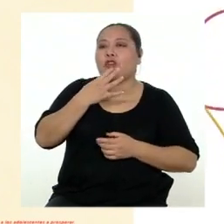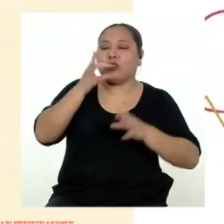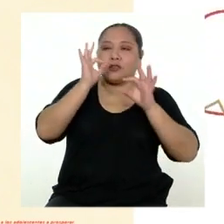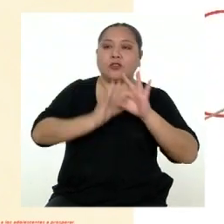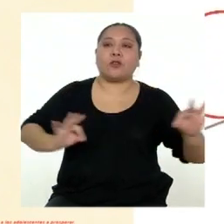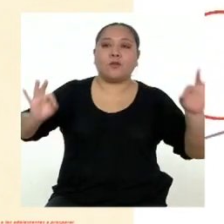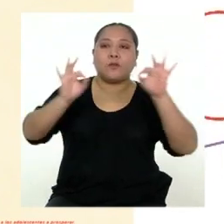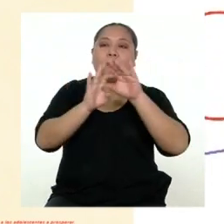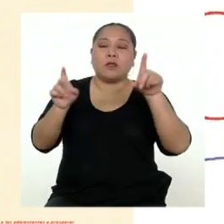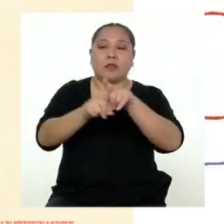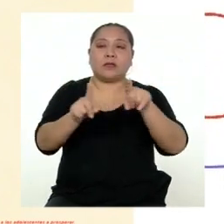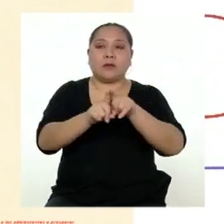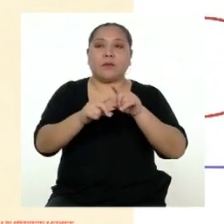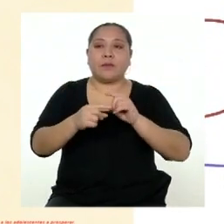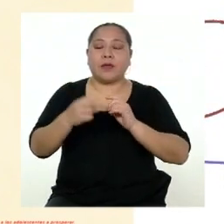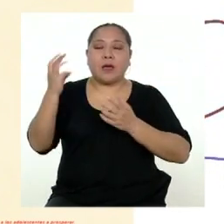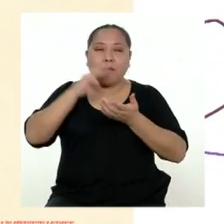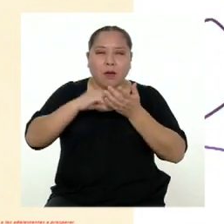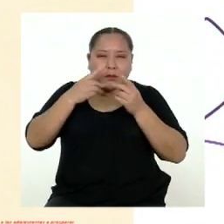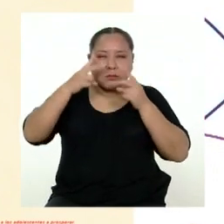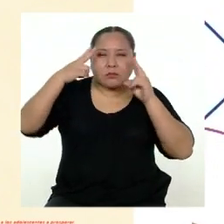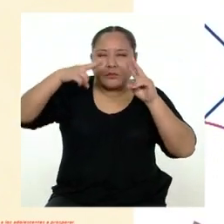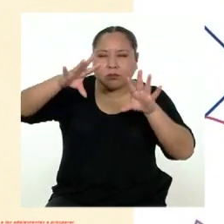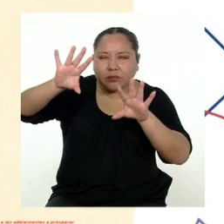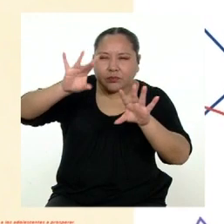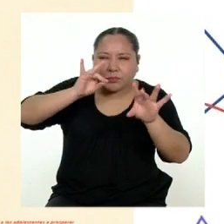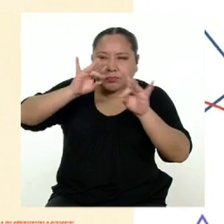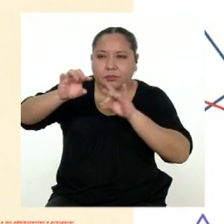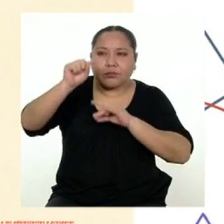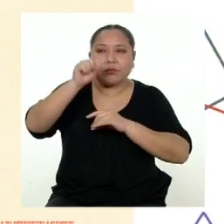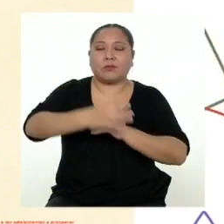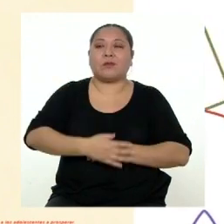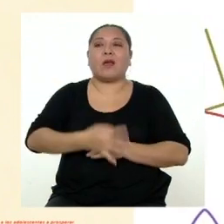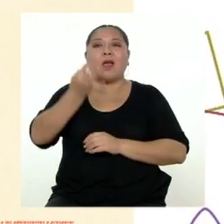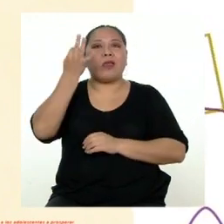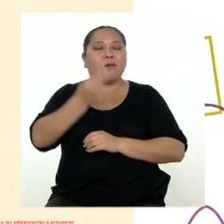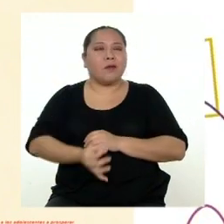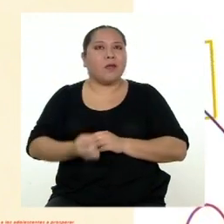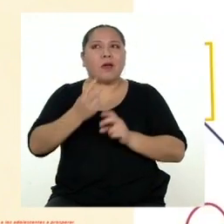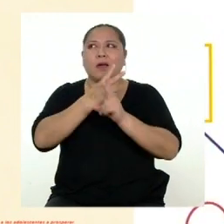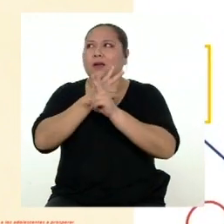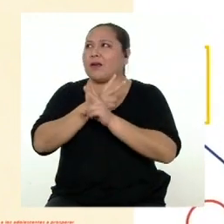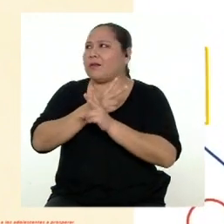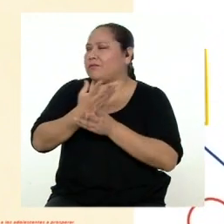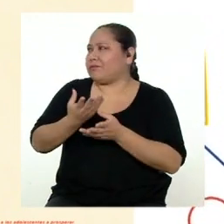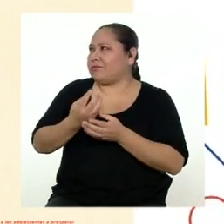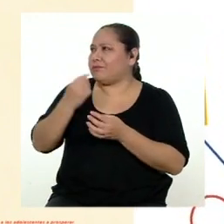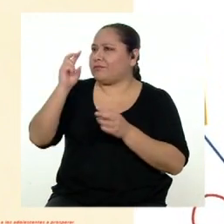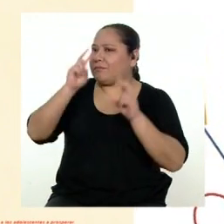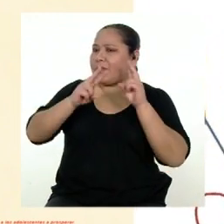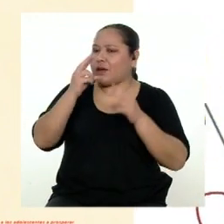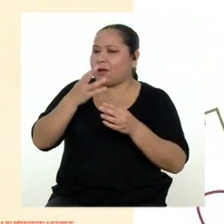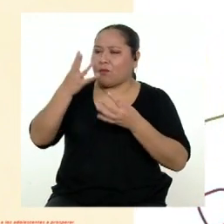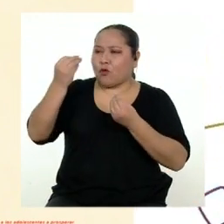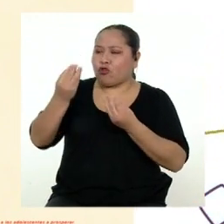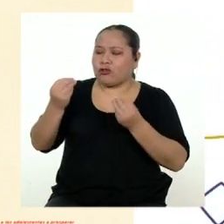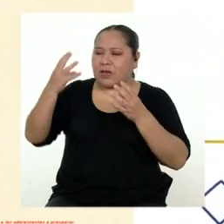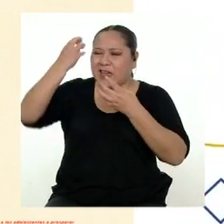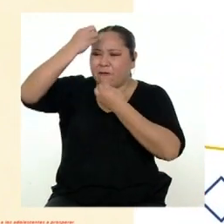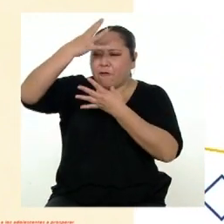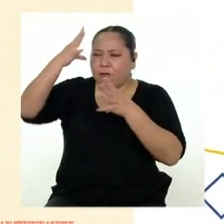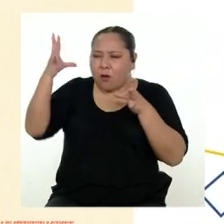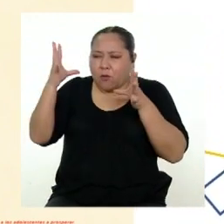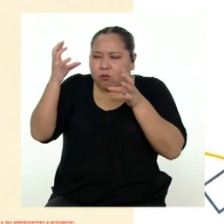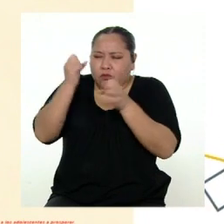papel muy importante para hacer más atractivo el texto. ¡Guau! En verdad hay que tener mucho talento para sintetizar tanta información